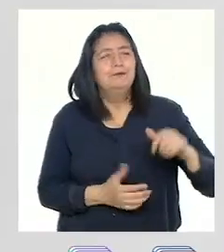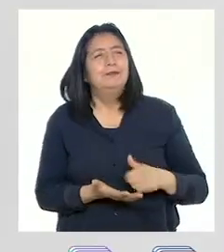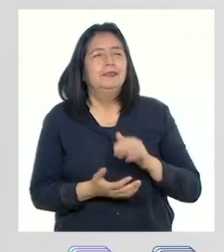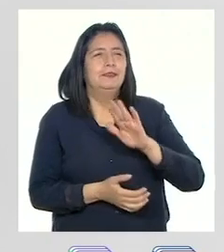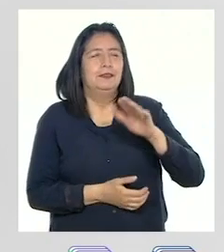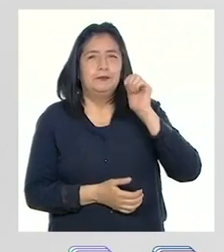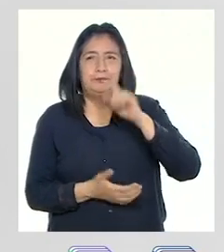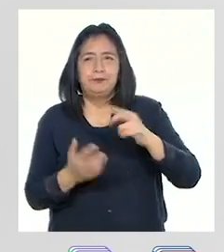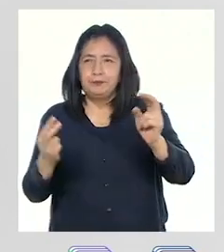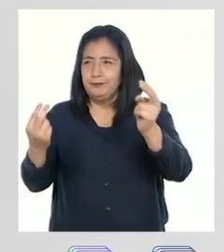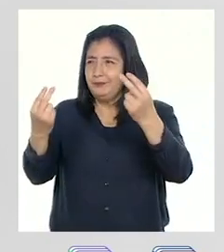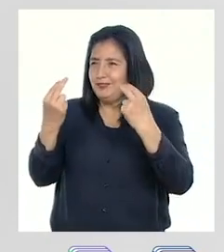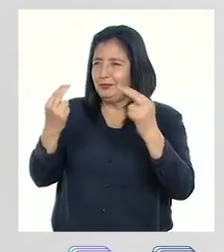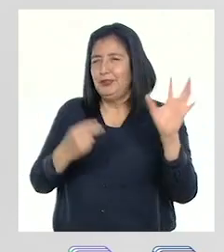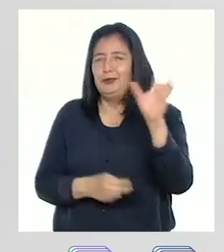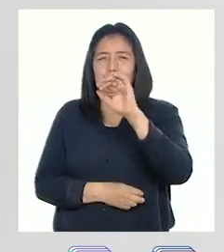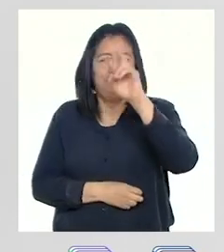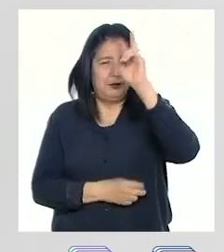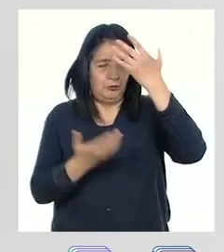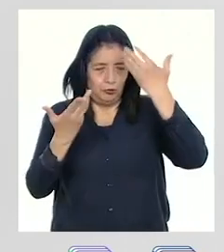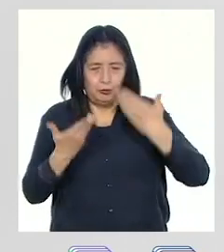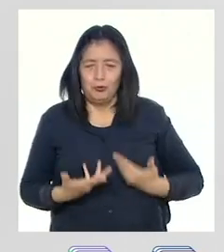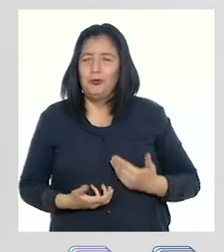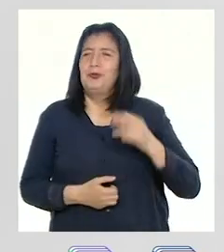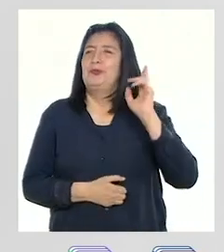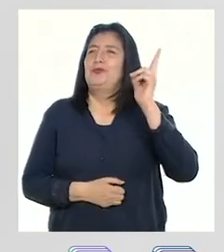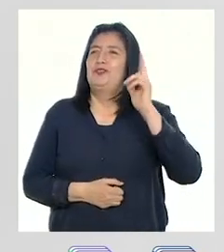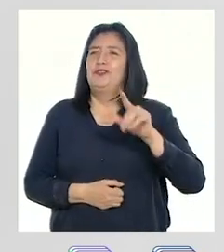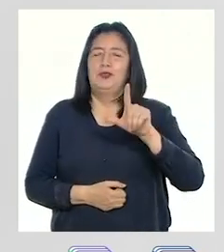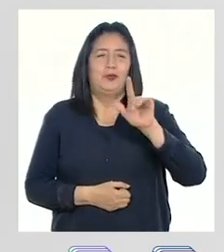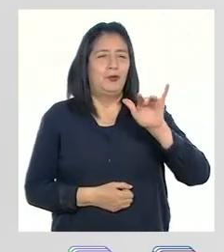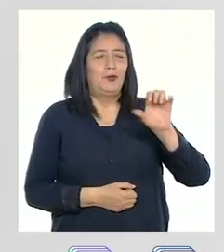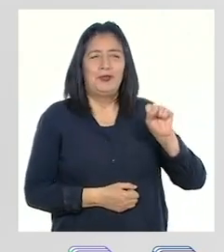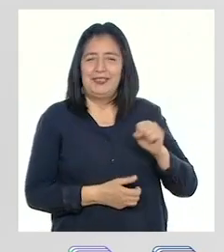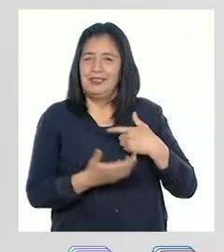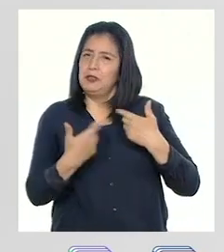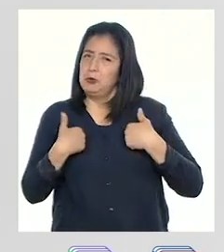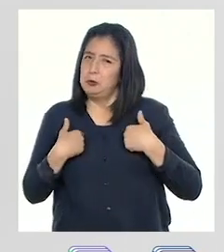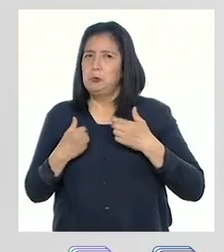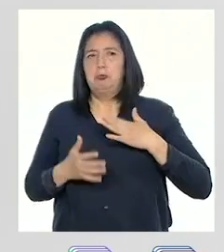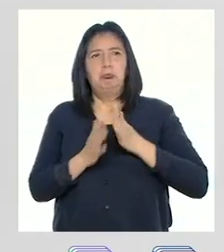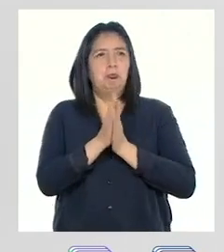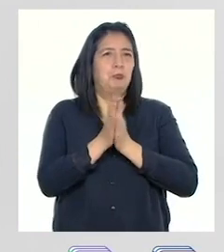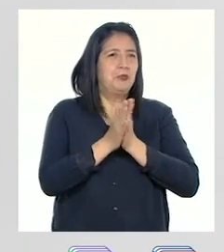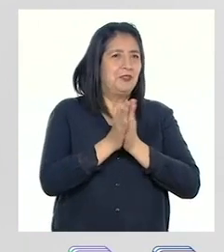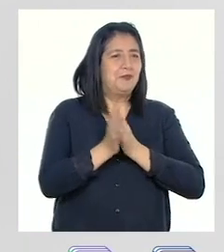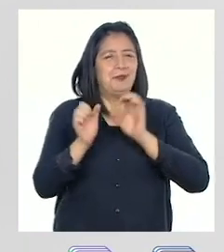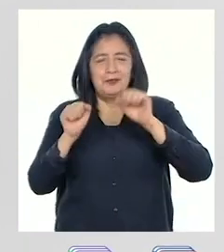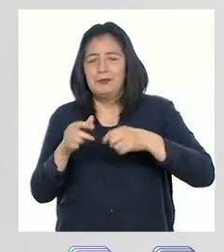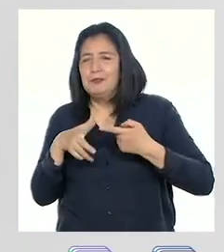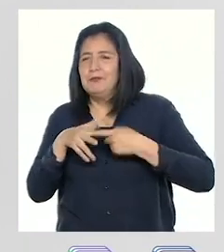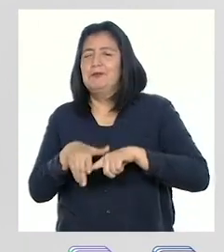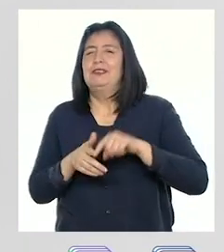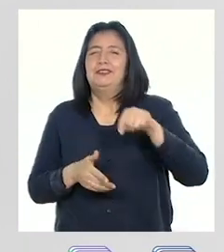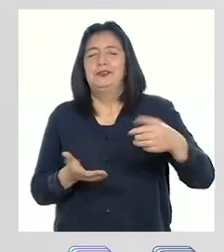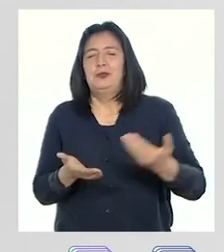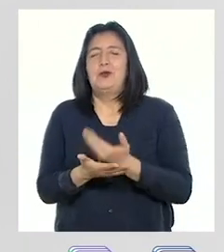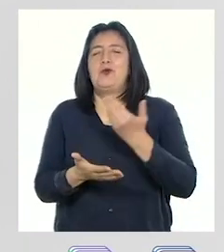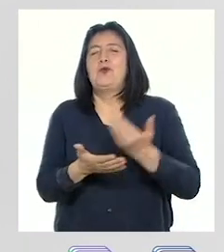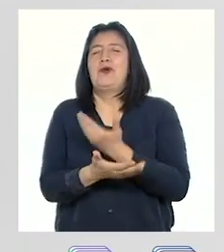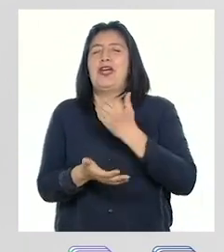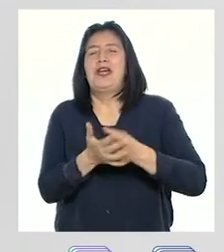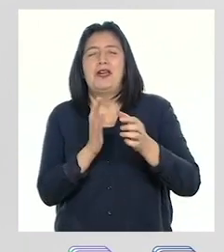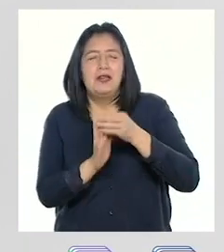chicas que nos venden de todo el Perú. Yo soy el profesor Luis Antochiroque y estoy muy entusiasmado de poder iniciar esta nueva